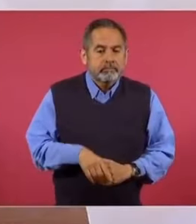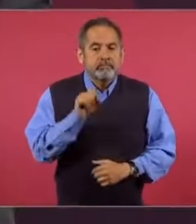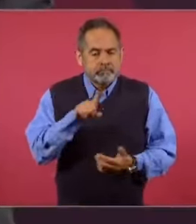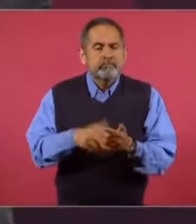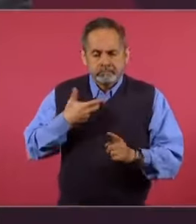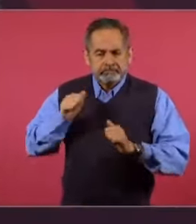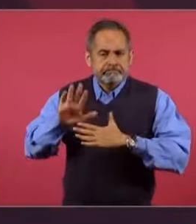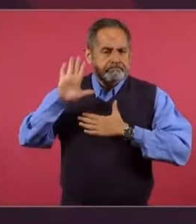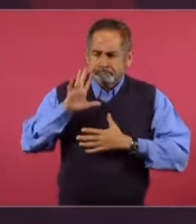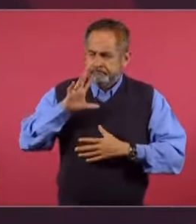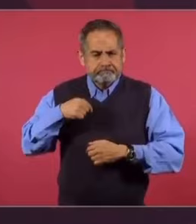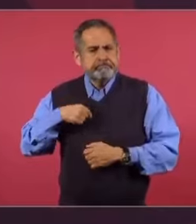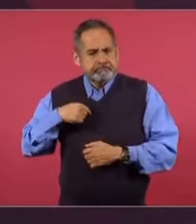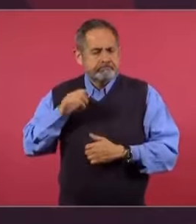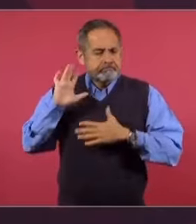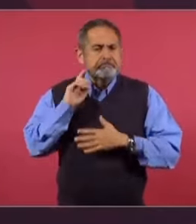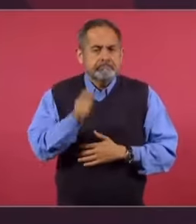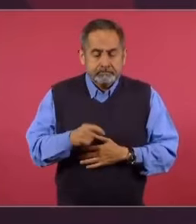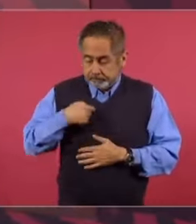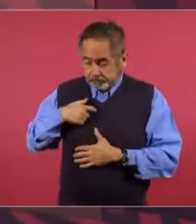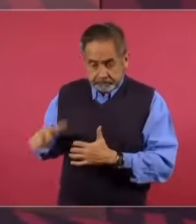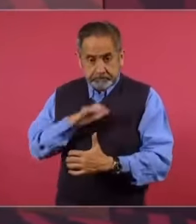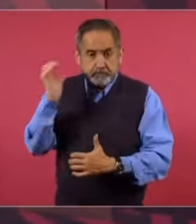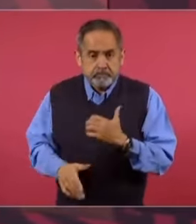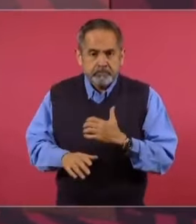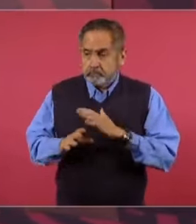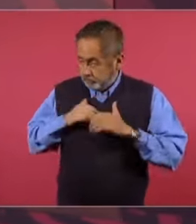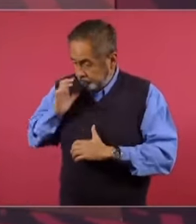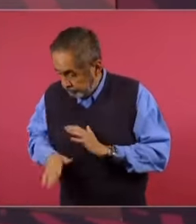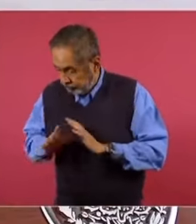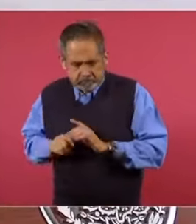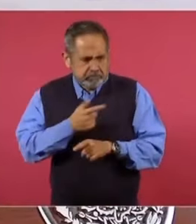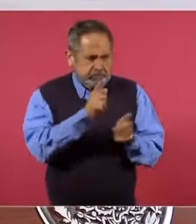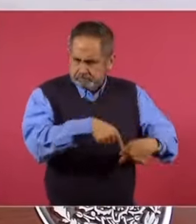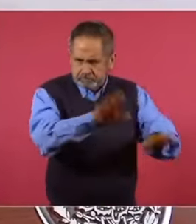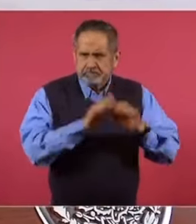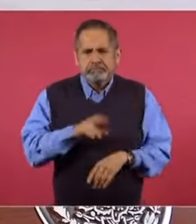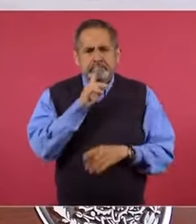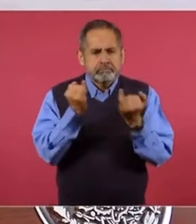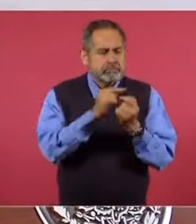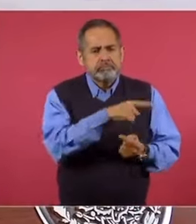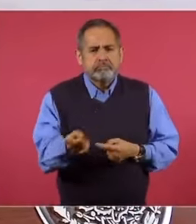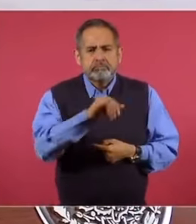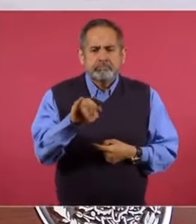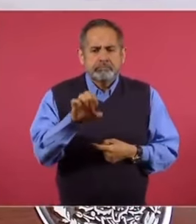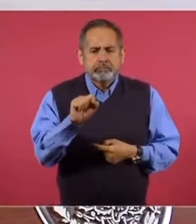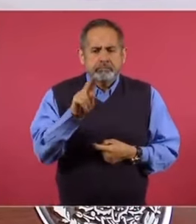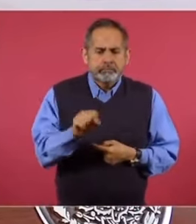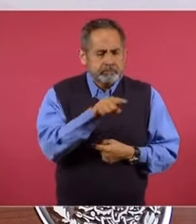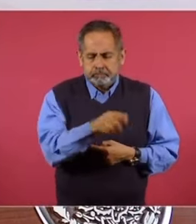Pero tenemos el compromiso de que terminando ya pueden. Igual Jesús, cuando